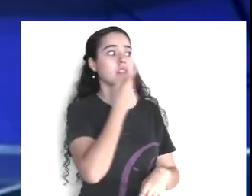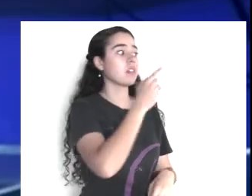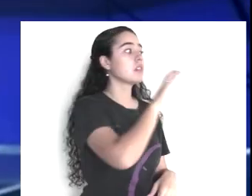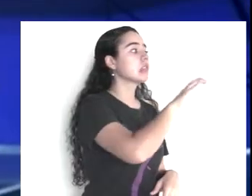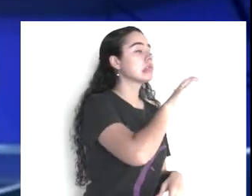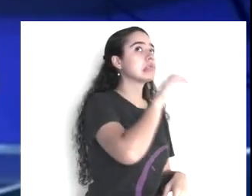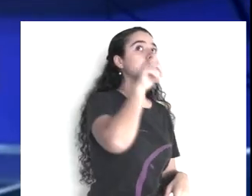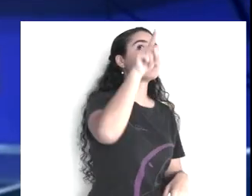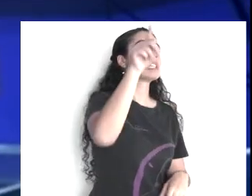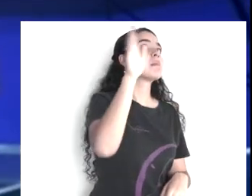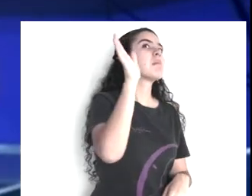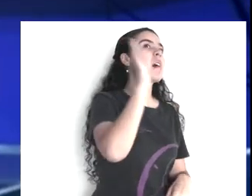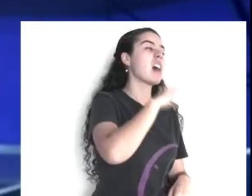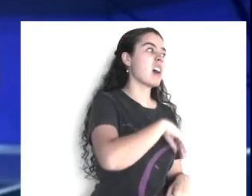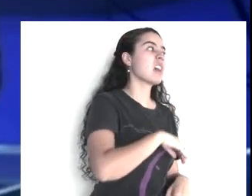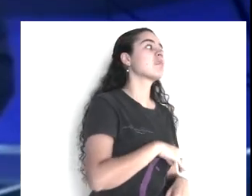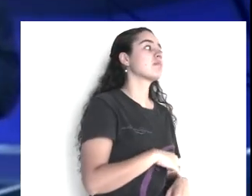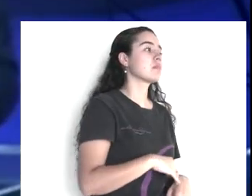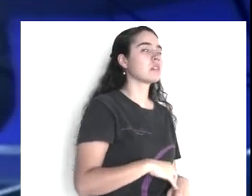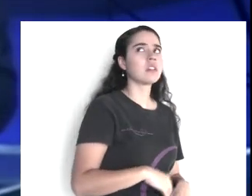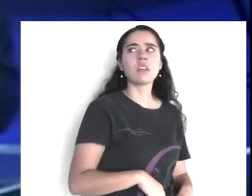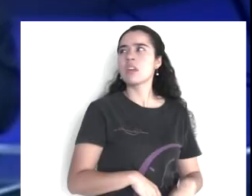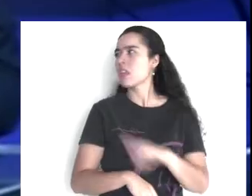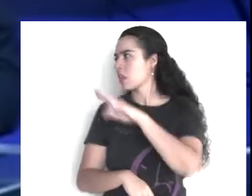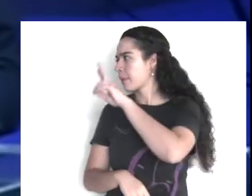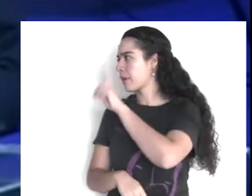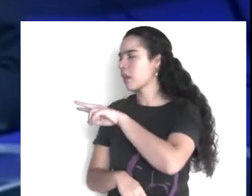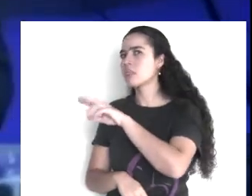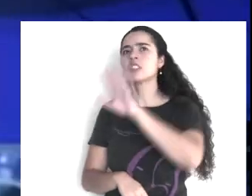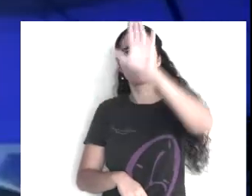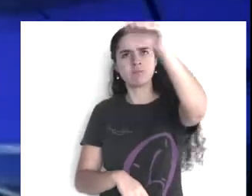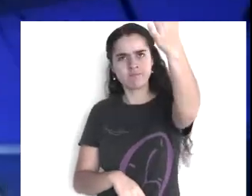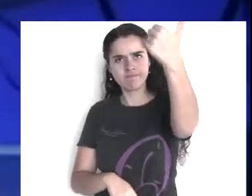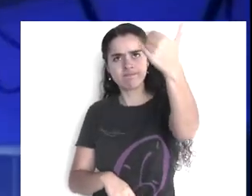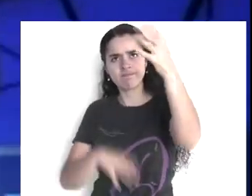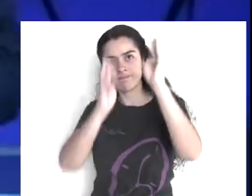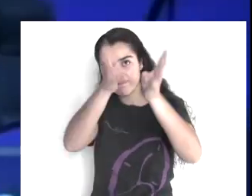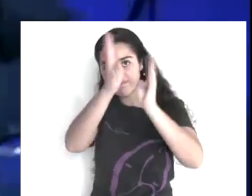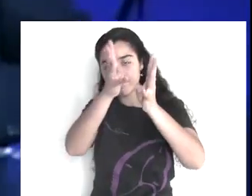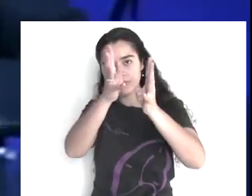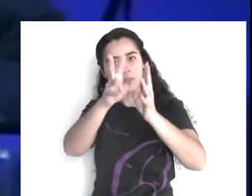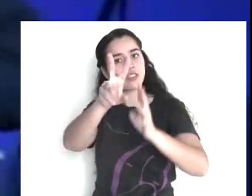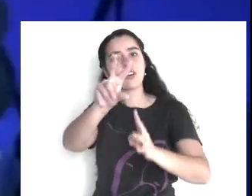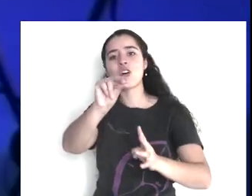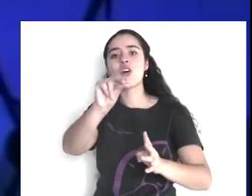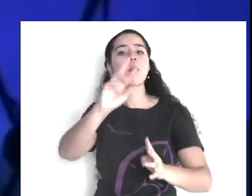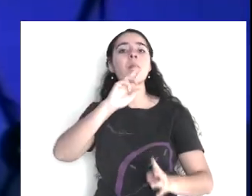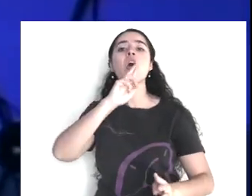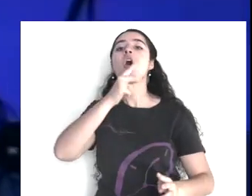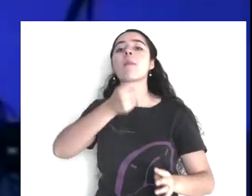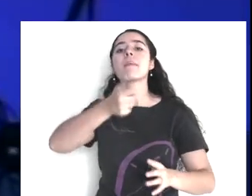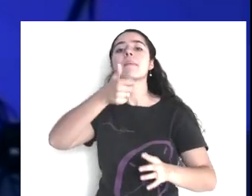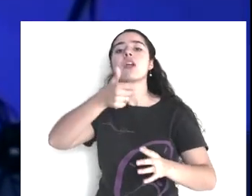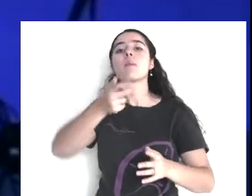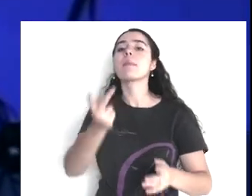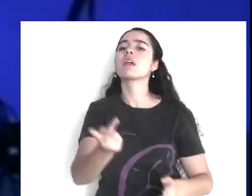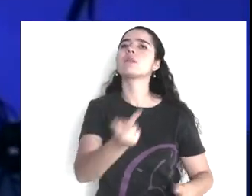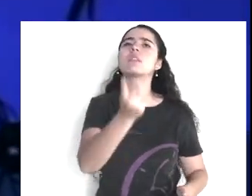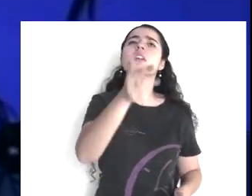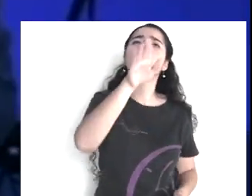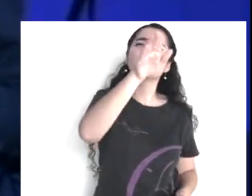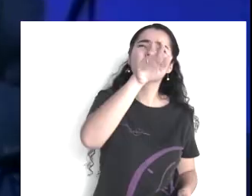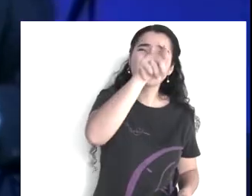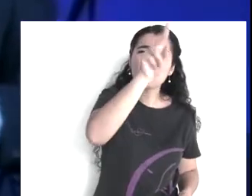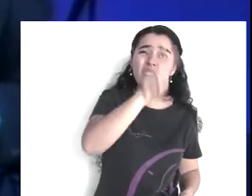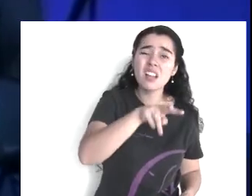porque las apariencias, engañan, y porque creemos, lo que nos dicen de primera mano, y no,